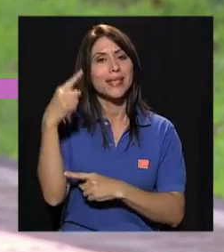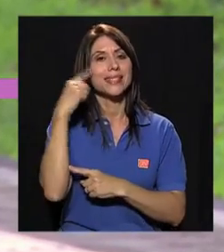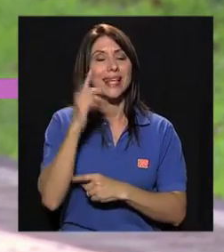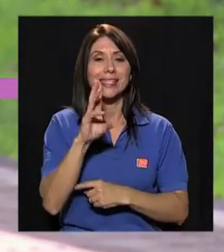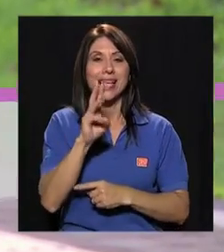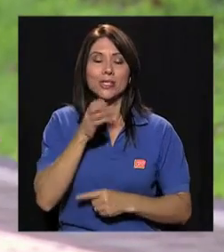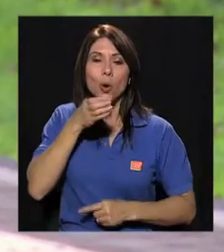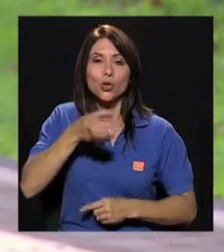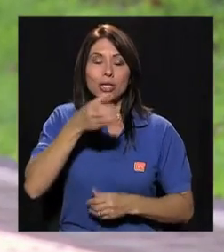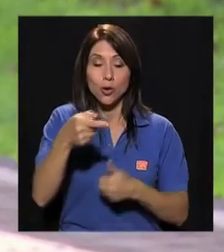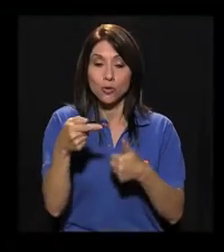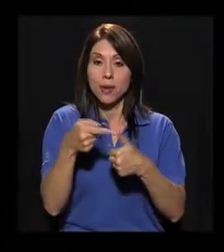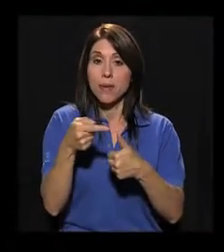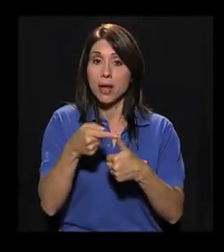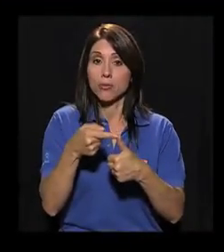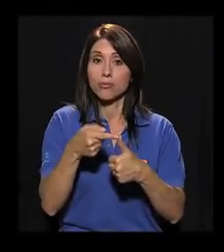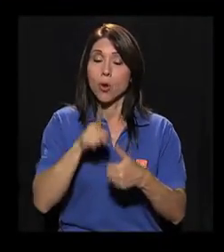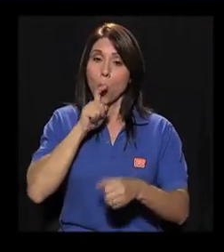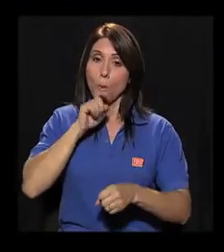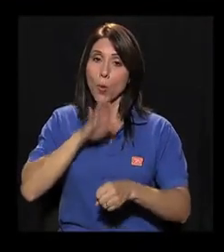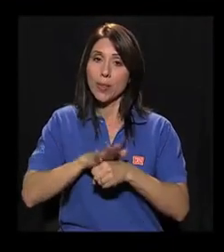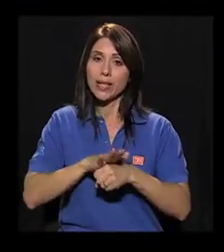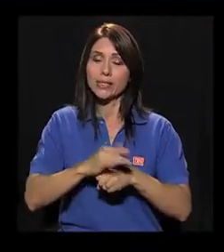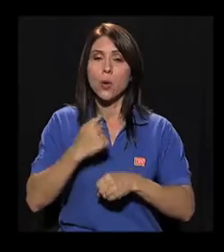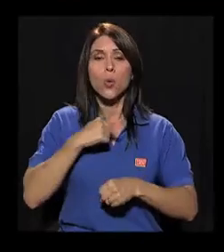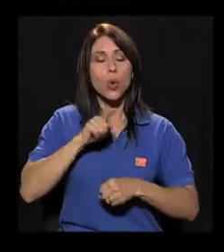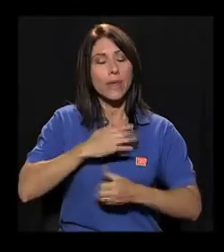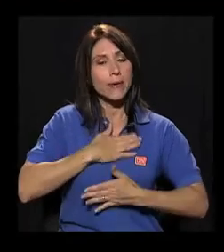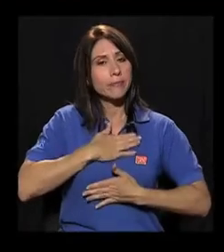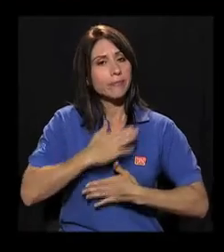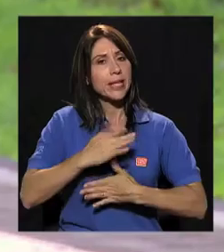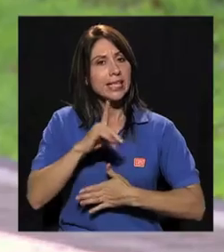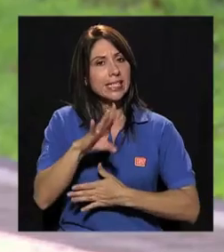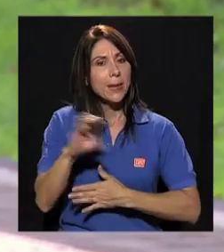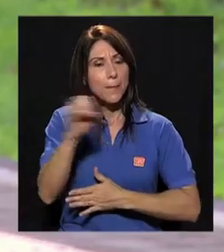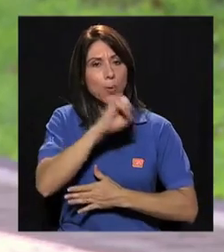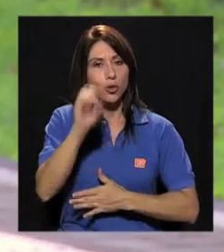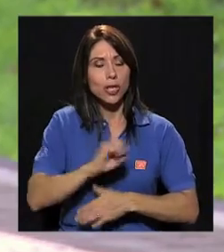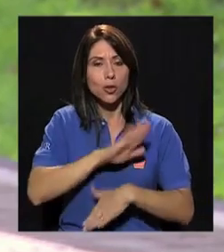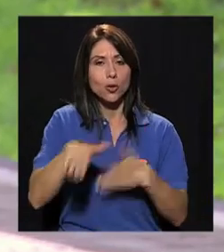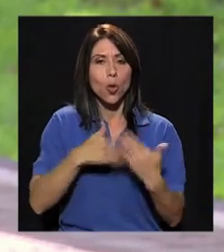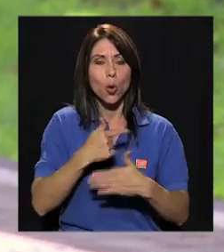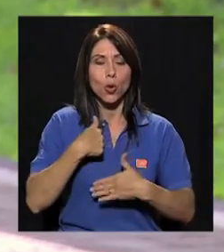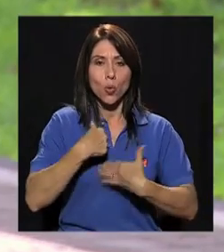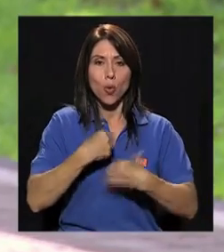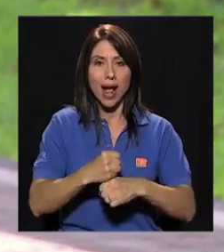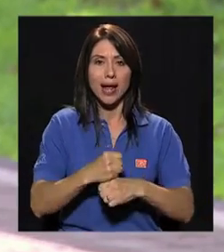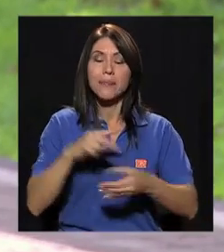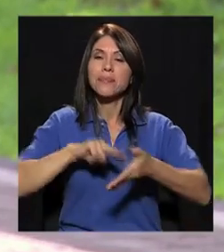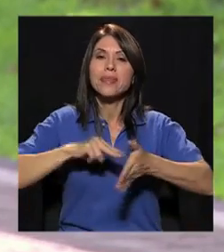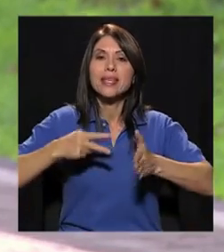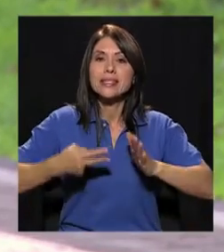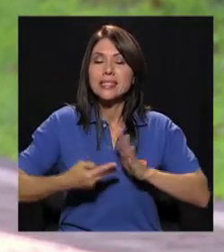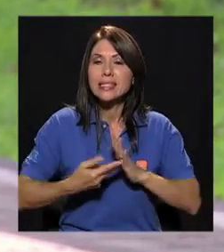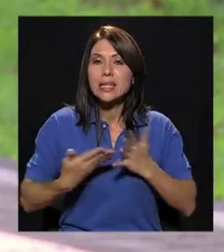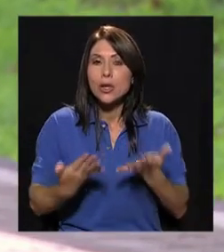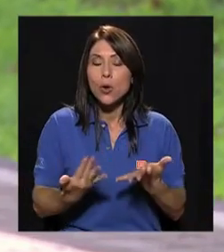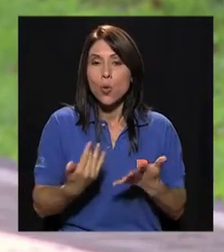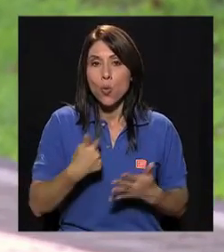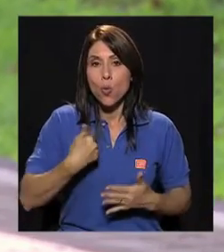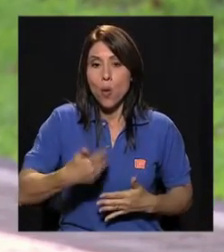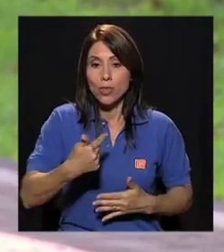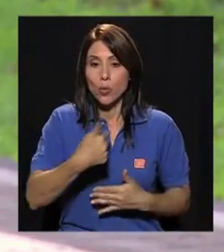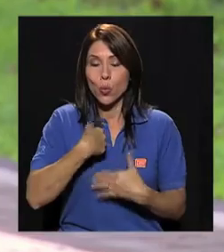pensé en seis consejos. El primer consejo es comprometerse. Uno tiene que dar el 100% en todo lo que uno haga. Eso quiere decir que